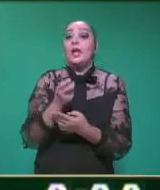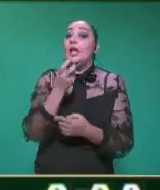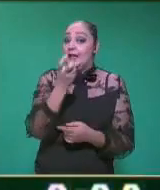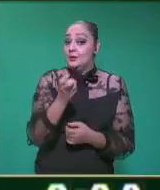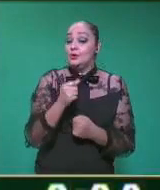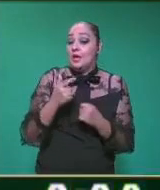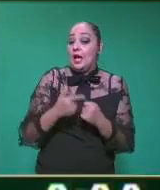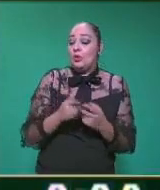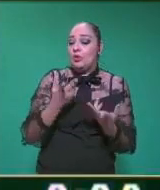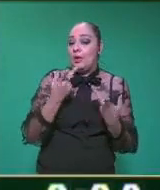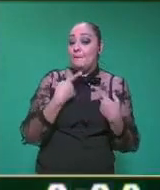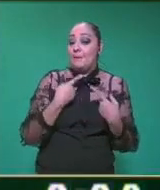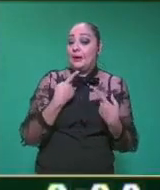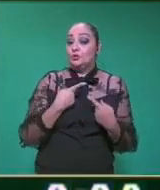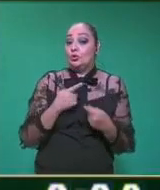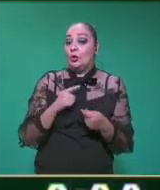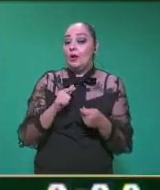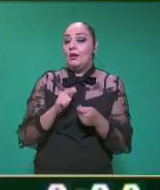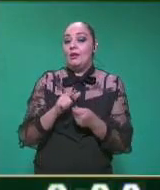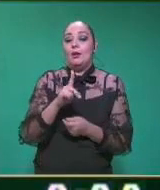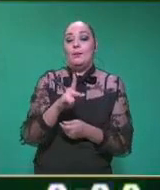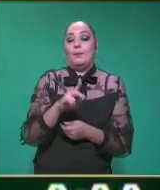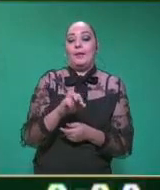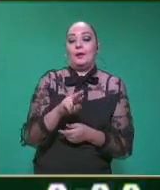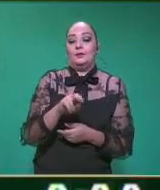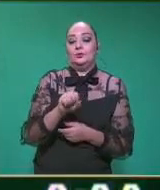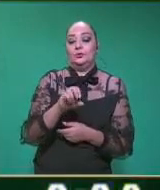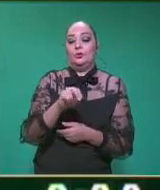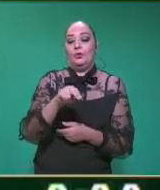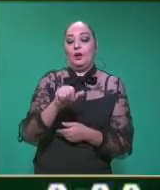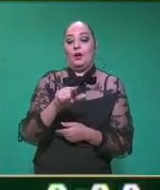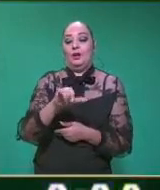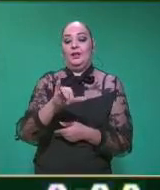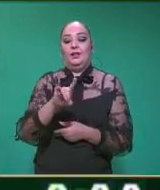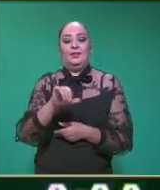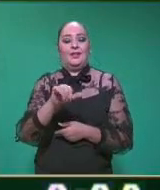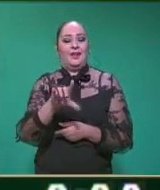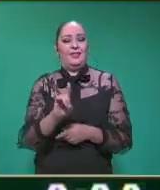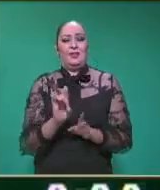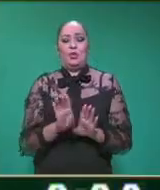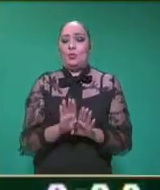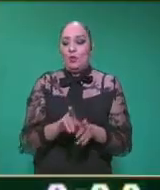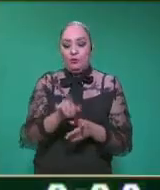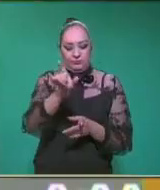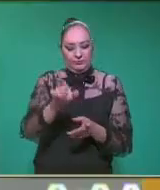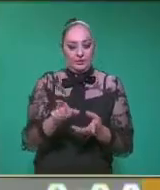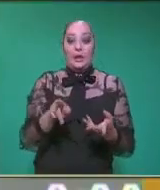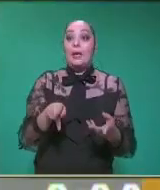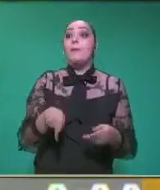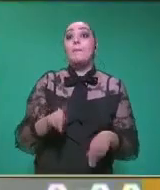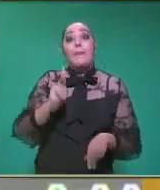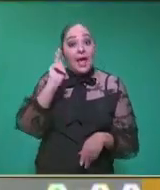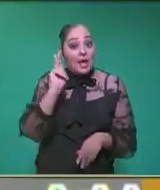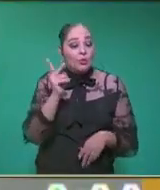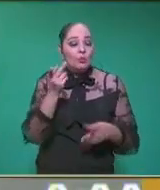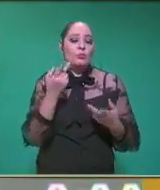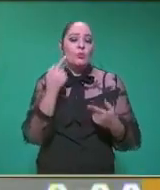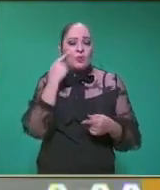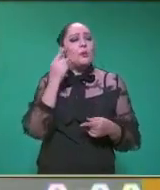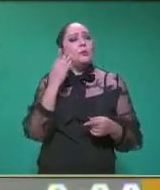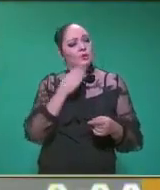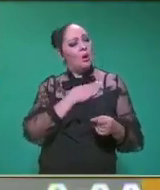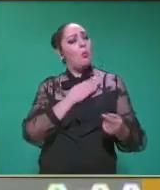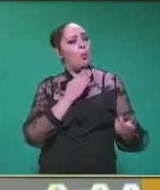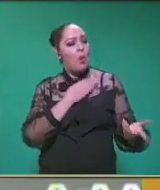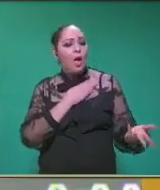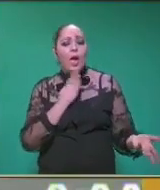personalidad. Pero, físicamente, tal vez no sería tan certero. ¿Por qué? Porque necesitaríamos ver una foto de